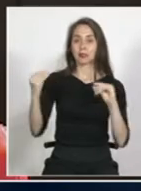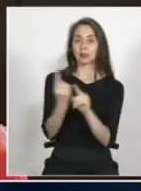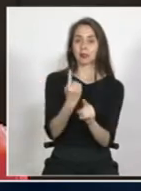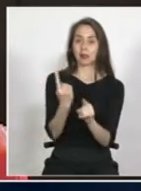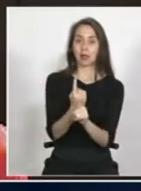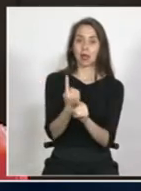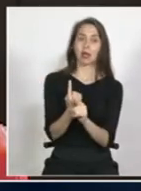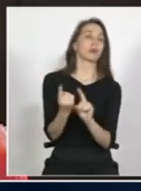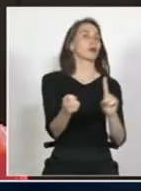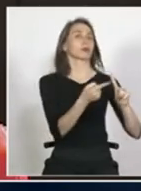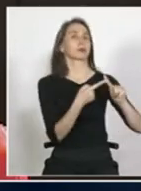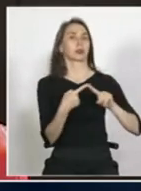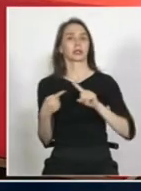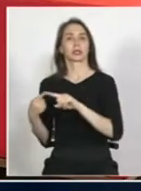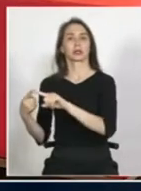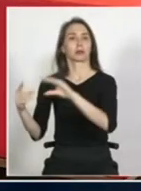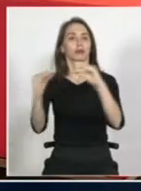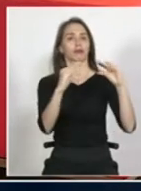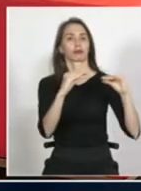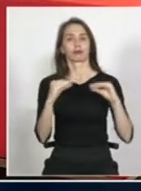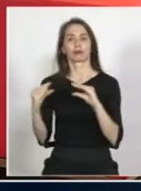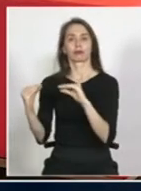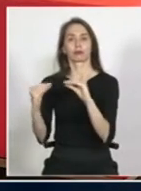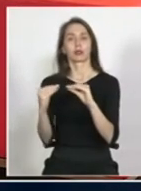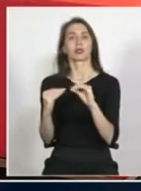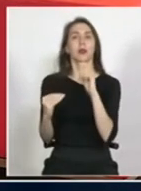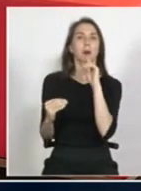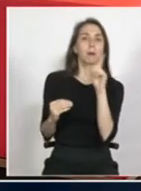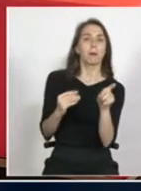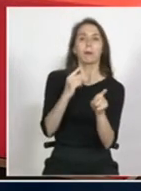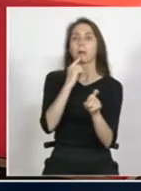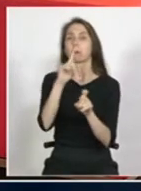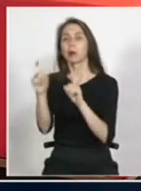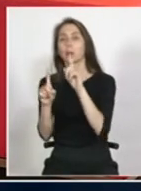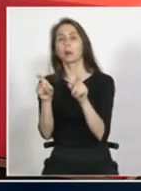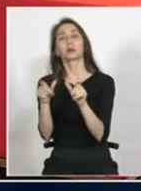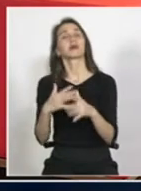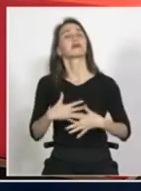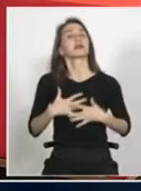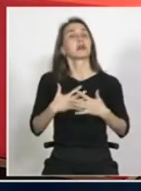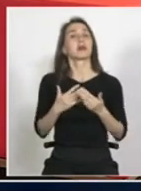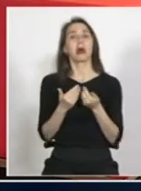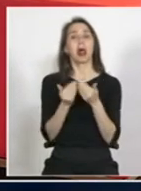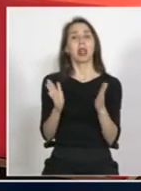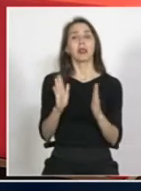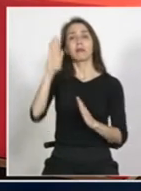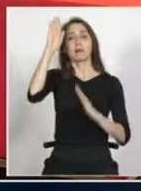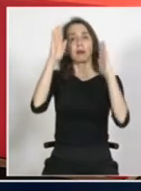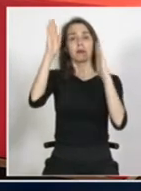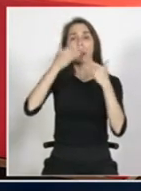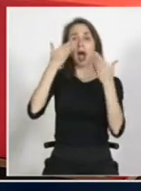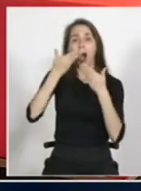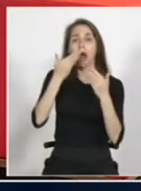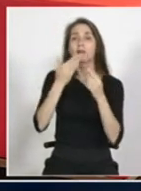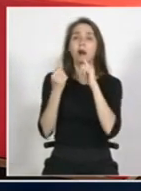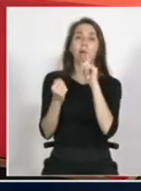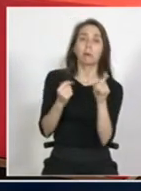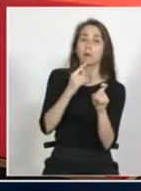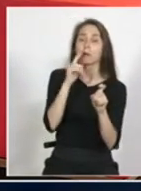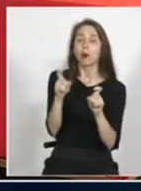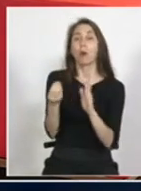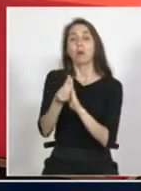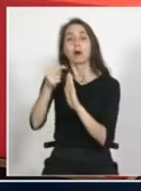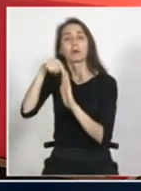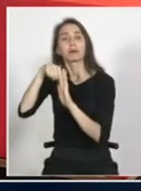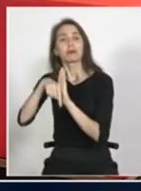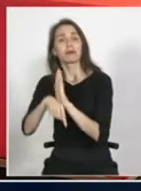totalmente participativa, así que vamos a empezar con algunas preguntas, pero siéntanse con total libertad de intervenir, de preguntar o profundizar algunos de